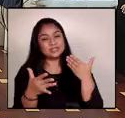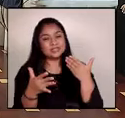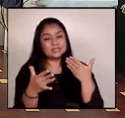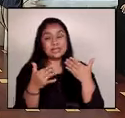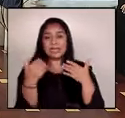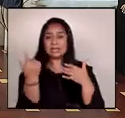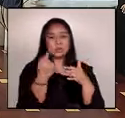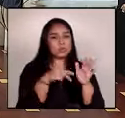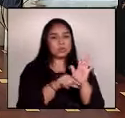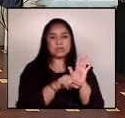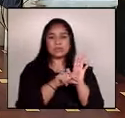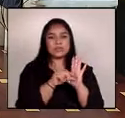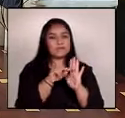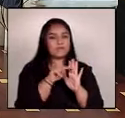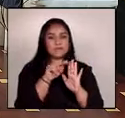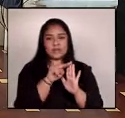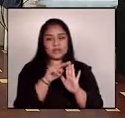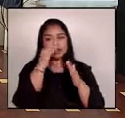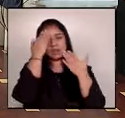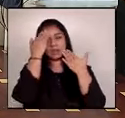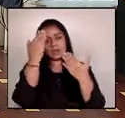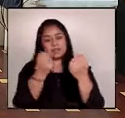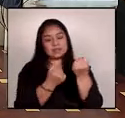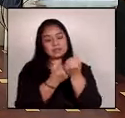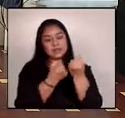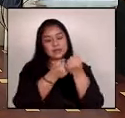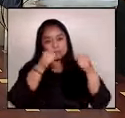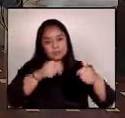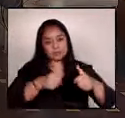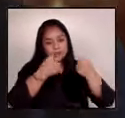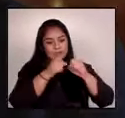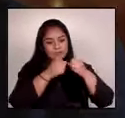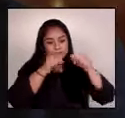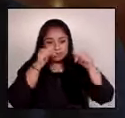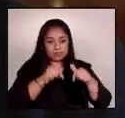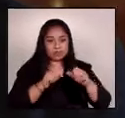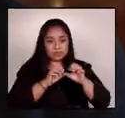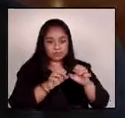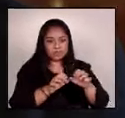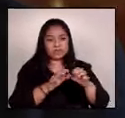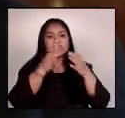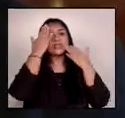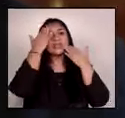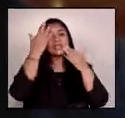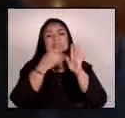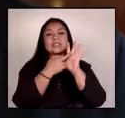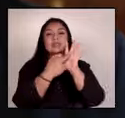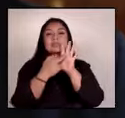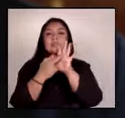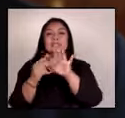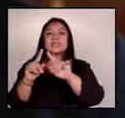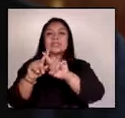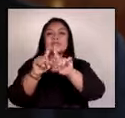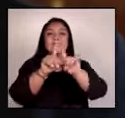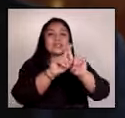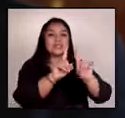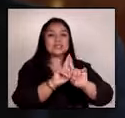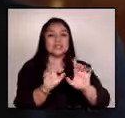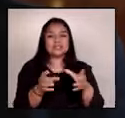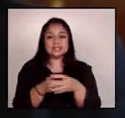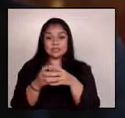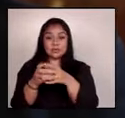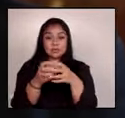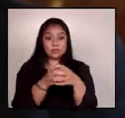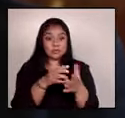gracias a los avances que logremos en este esfuerzo. Gracias a los representantes de los distintos sectores del país,